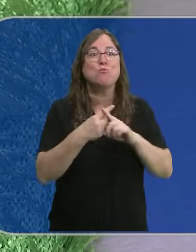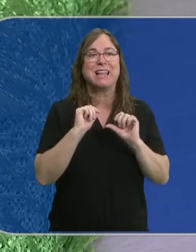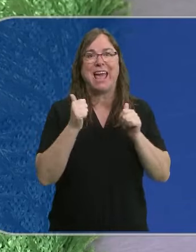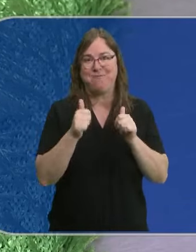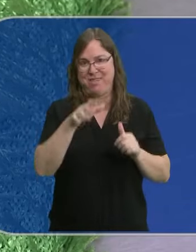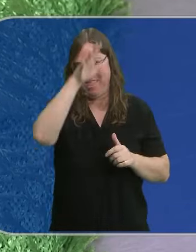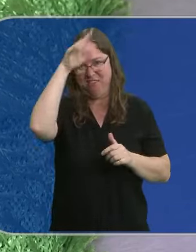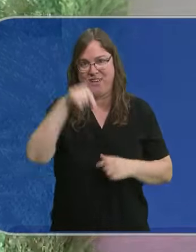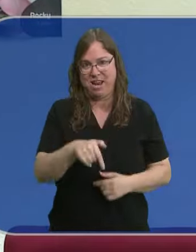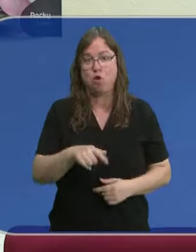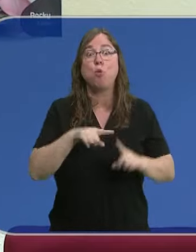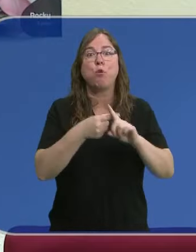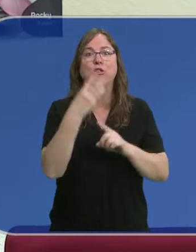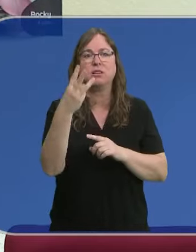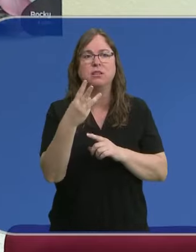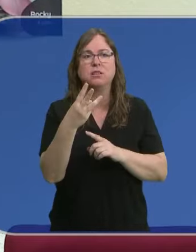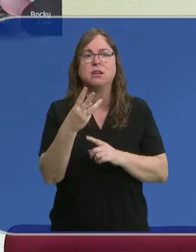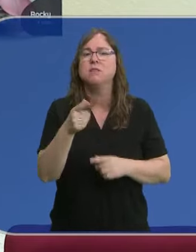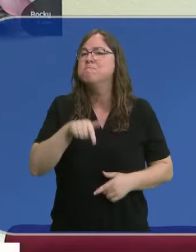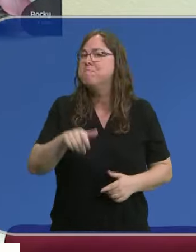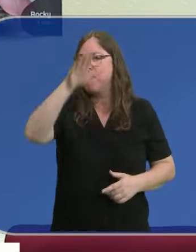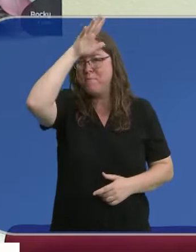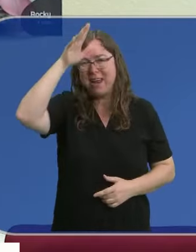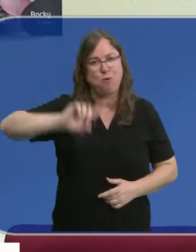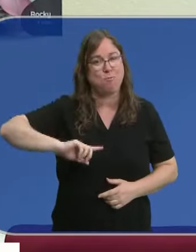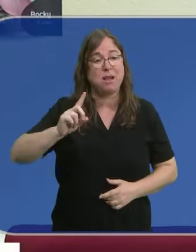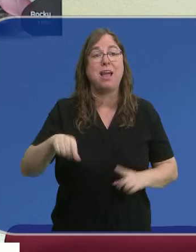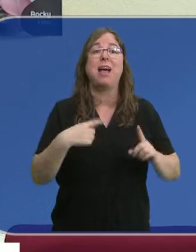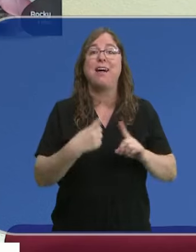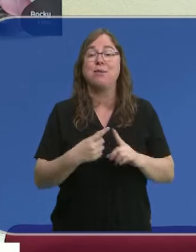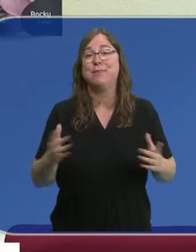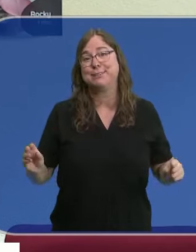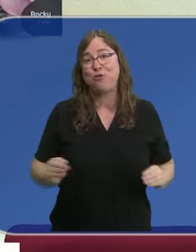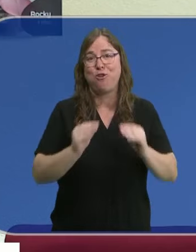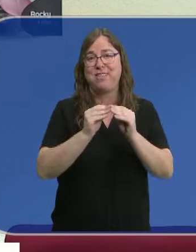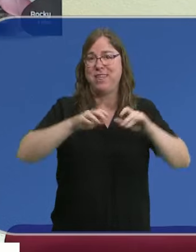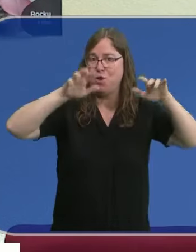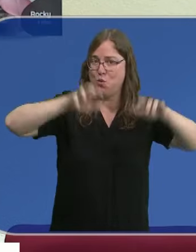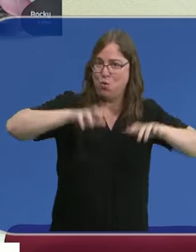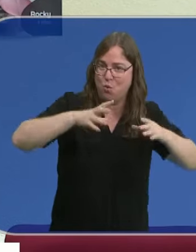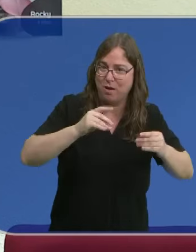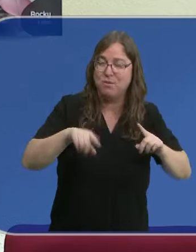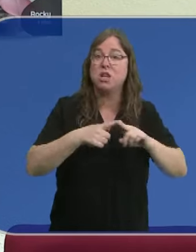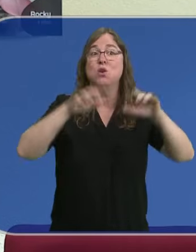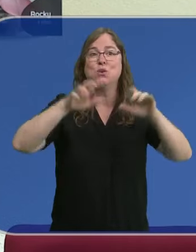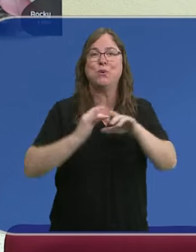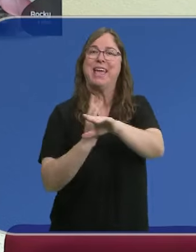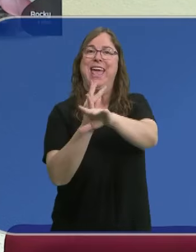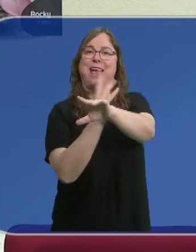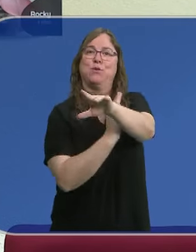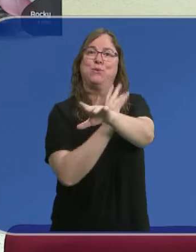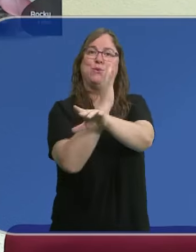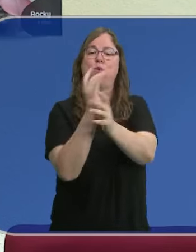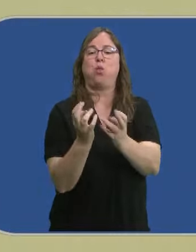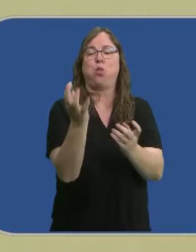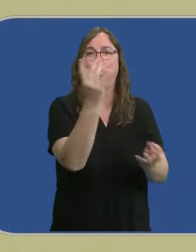inicio del periodo estival. La época estival es la más propicia y también, si encima juntamos que ha habido lluvias, la lluvia hace que la hierba crezca,